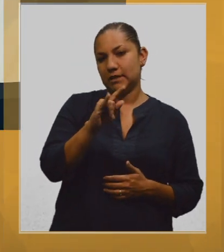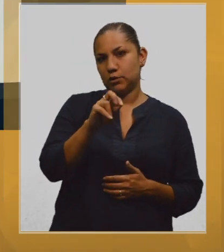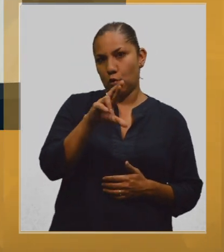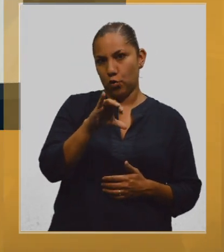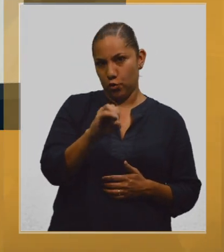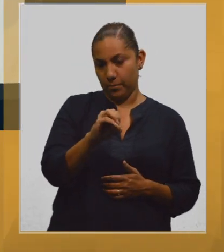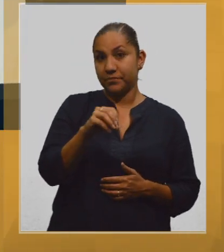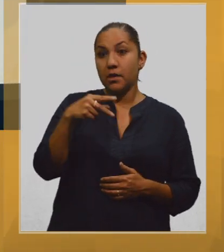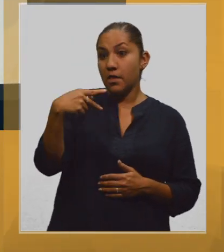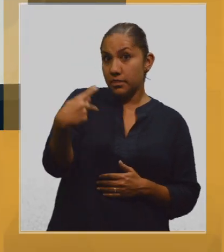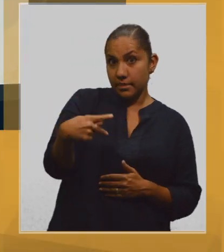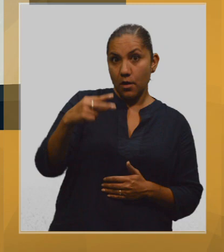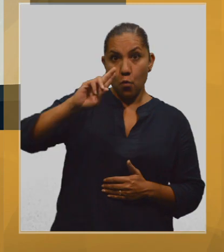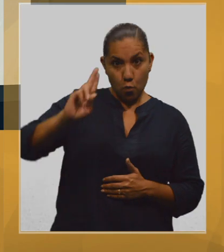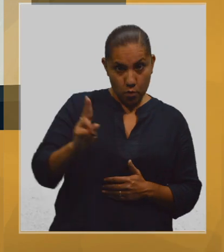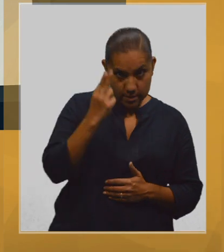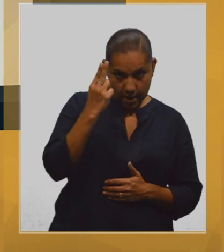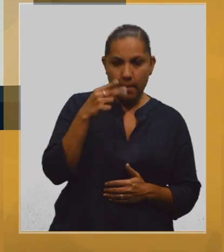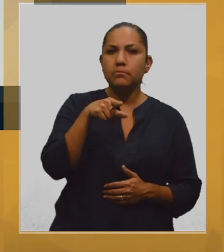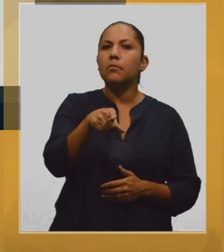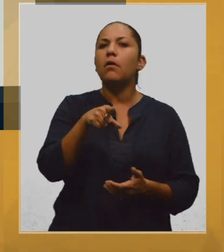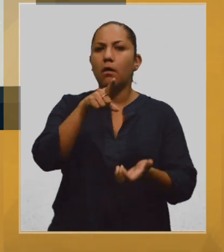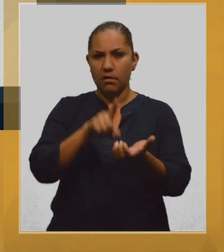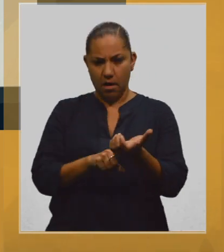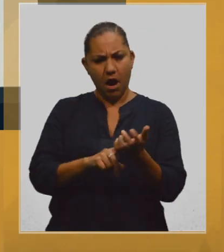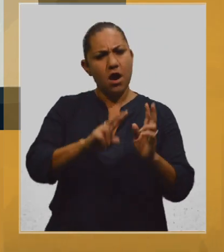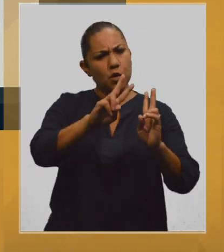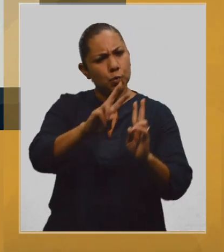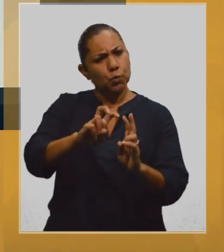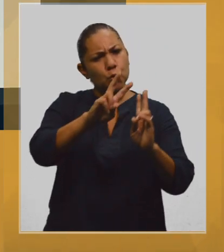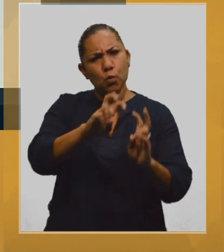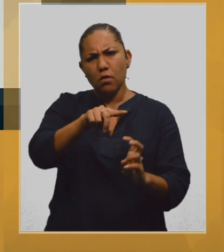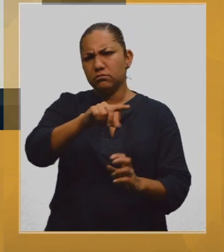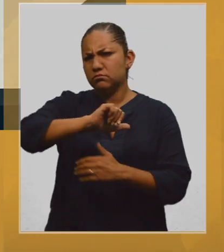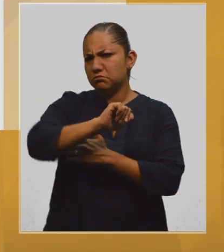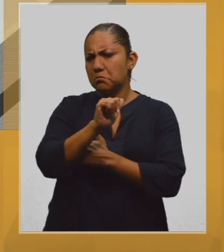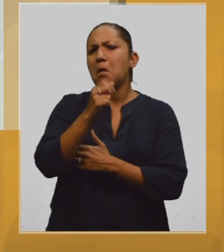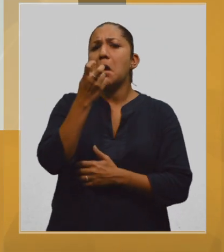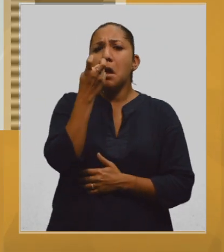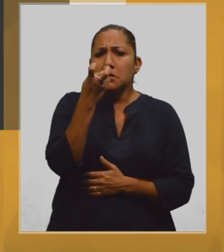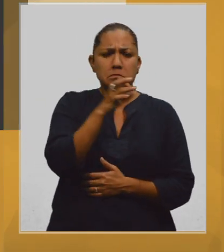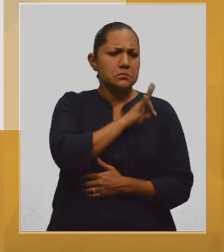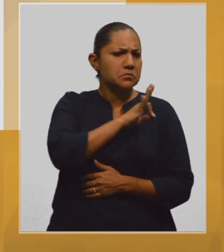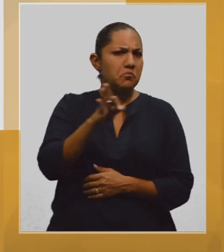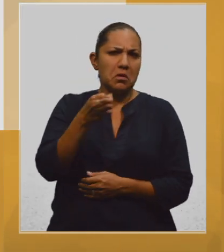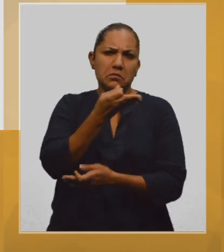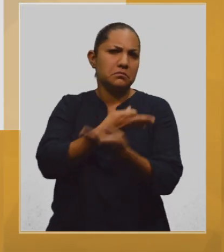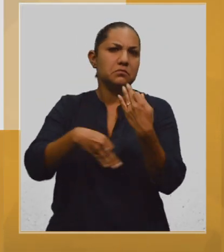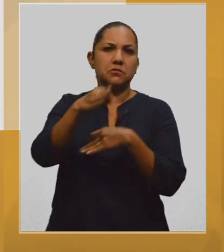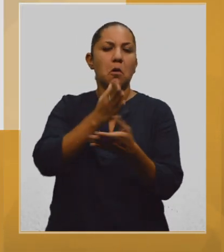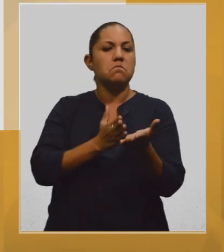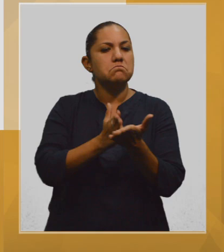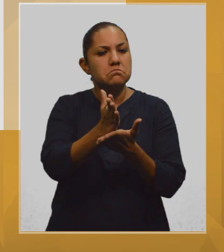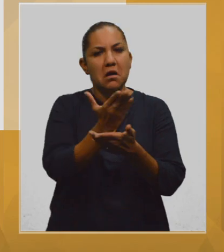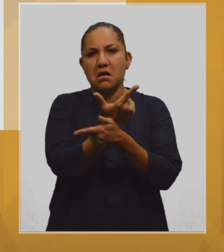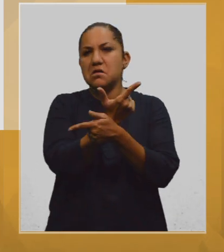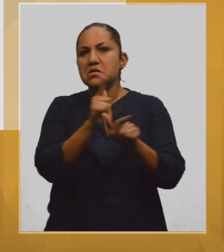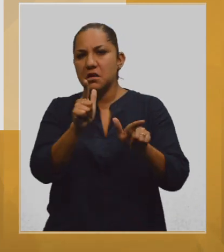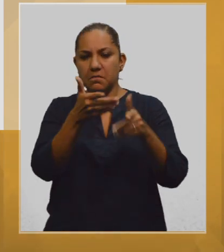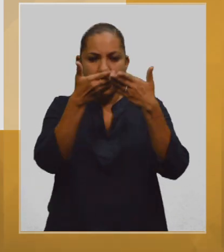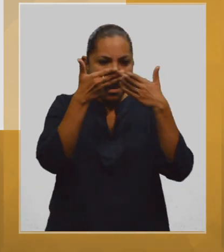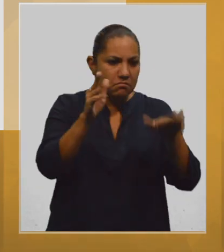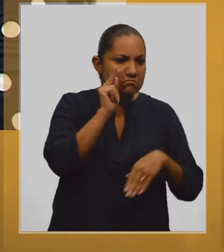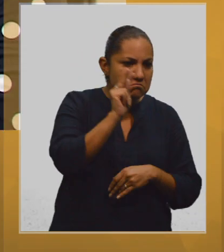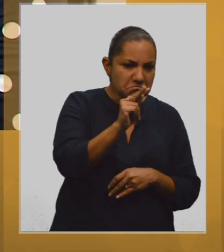Toda la información contenida en este gran archivo es de acceso libre y gratuito y abarca todas las áreas del conocimiento